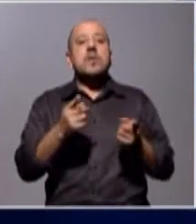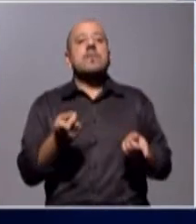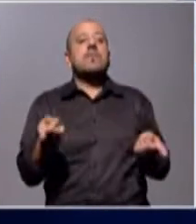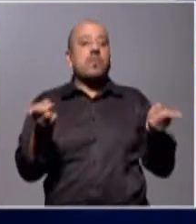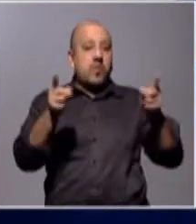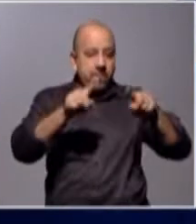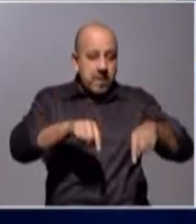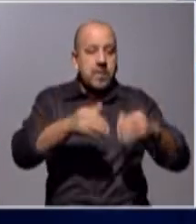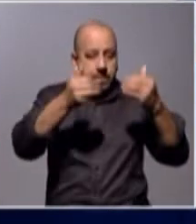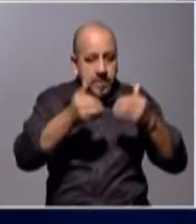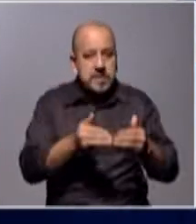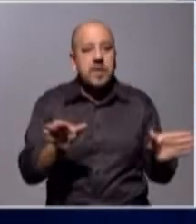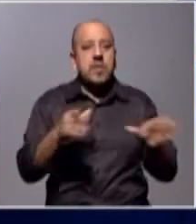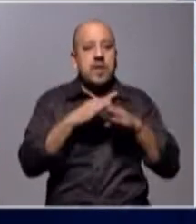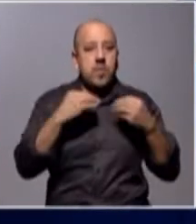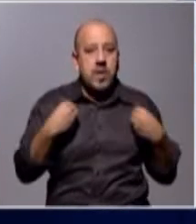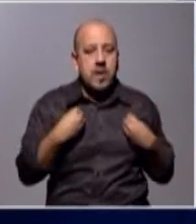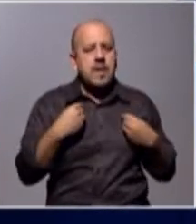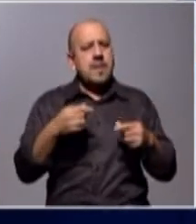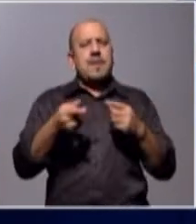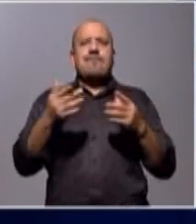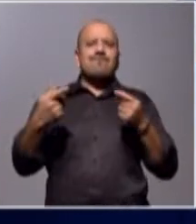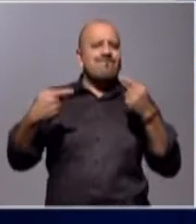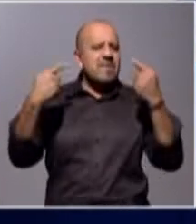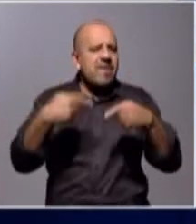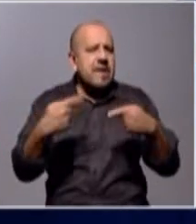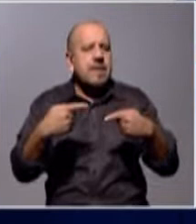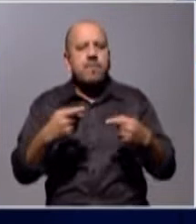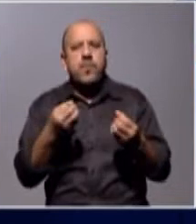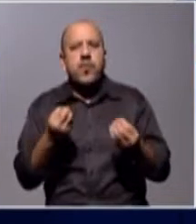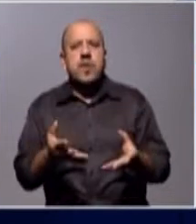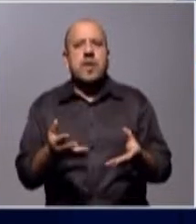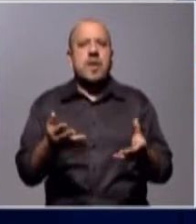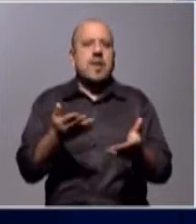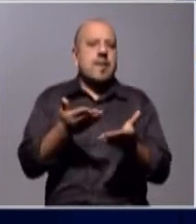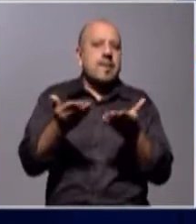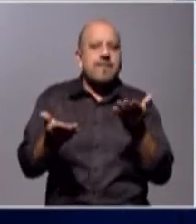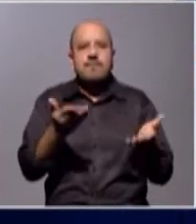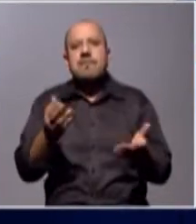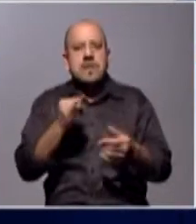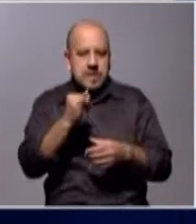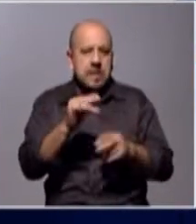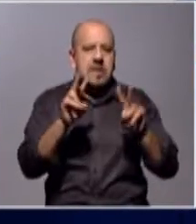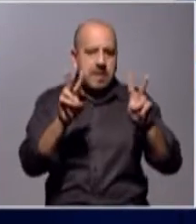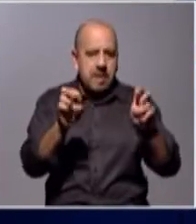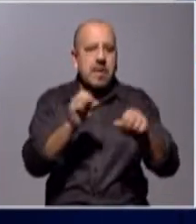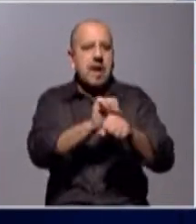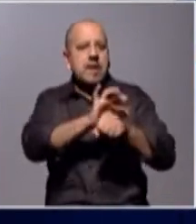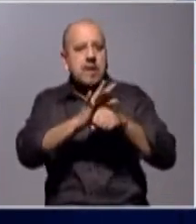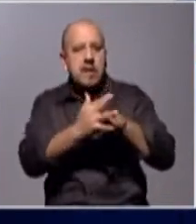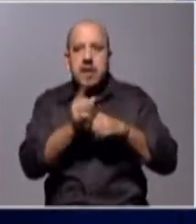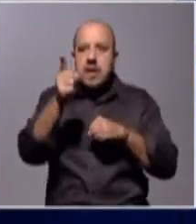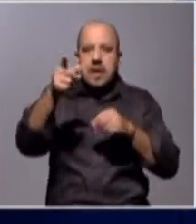de las escuelas rurales estuvo en debate porque justamente más allá de la pandemia en los medios